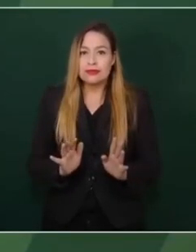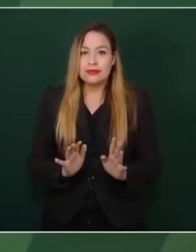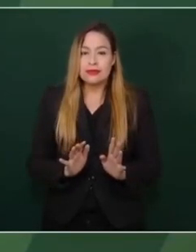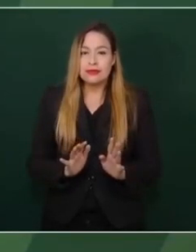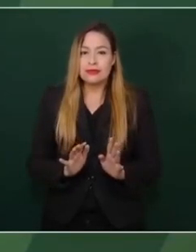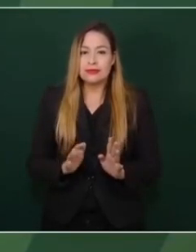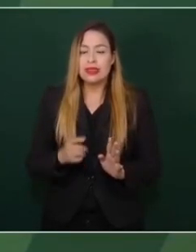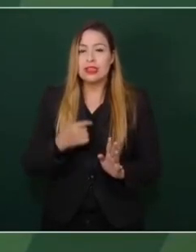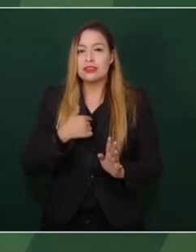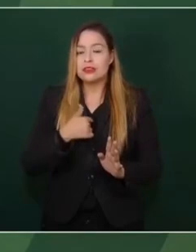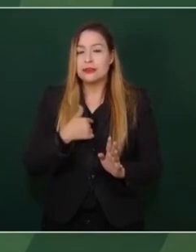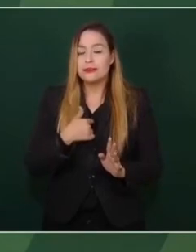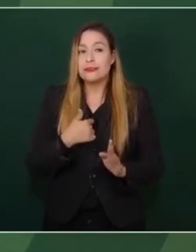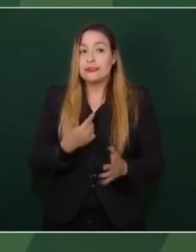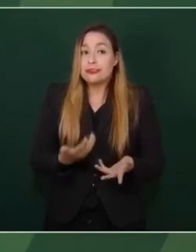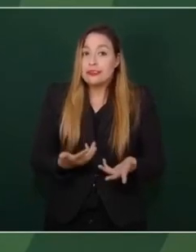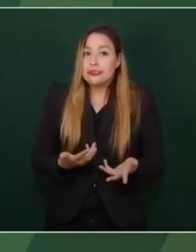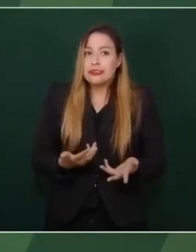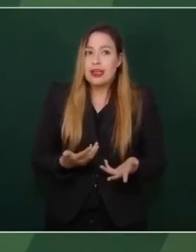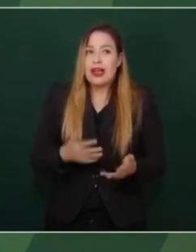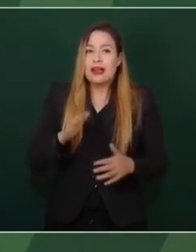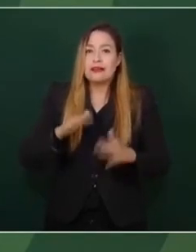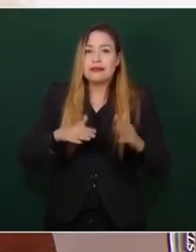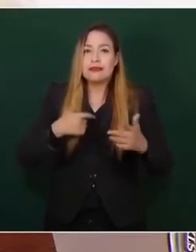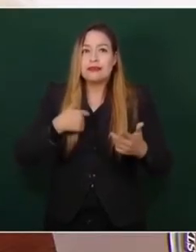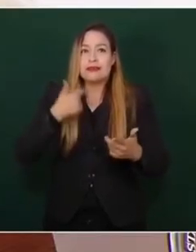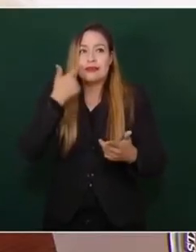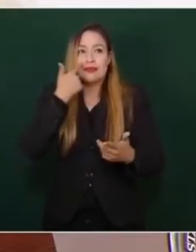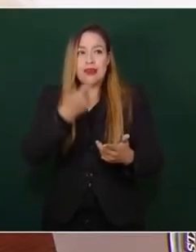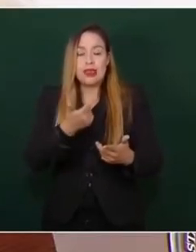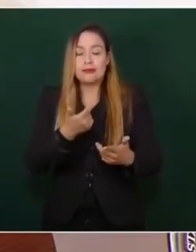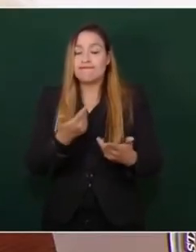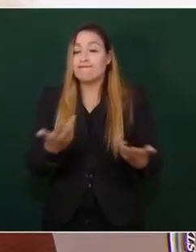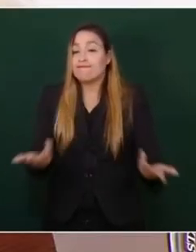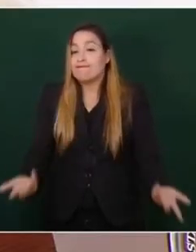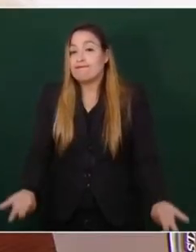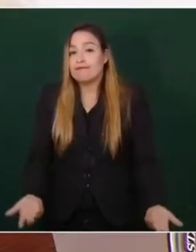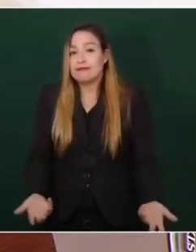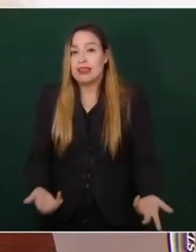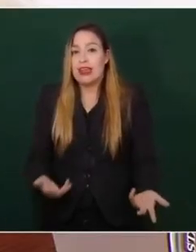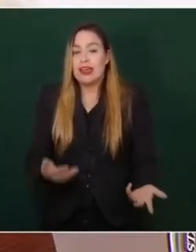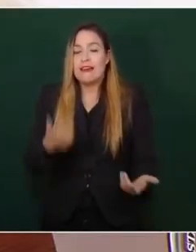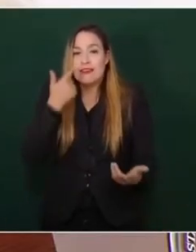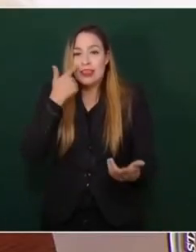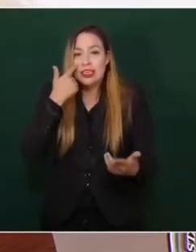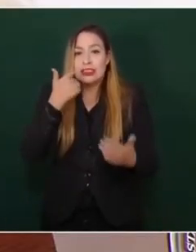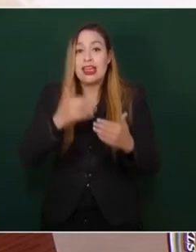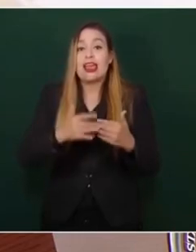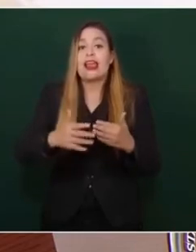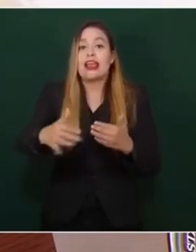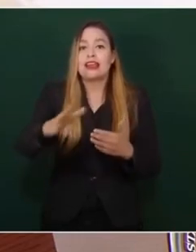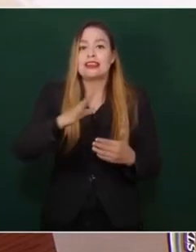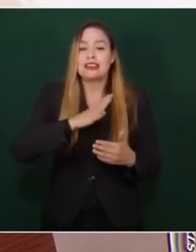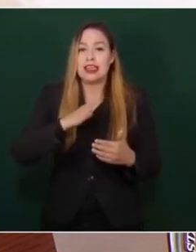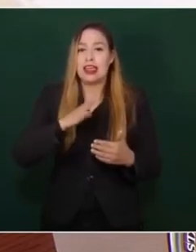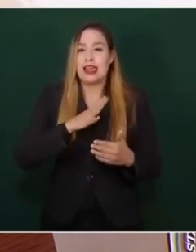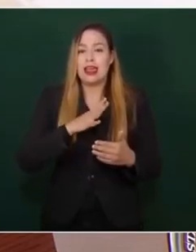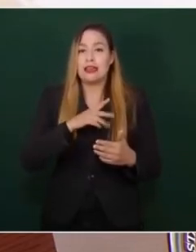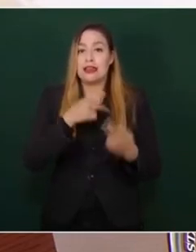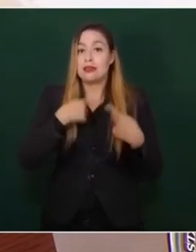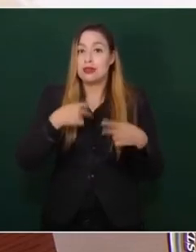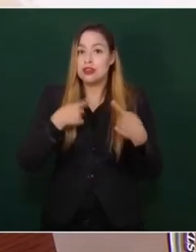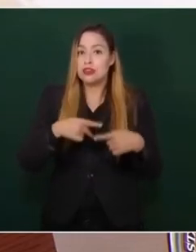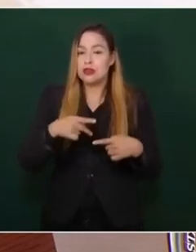fanatismo conservador, que es terrible. Y también hay un